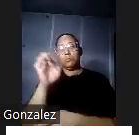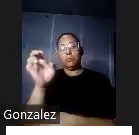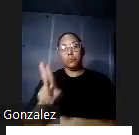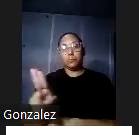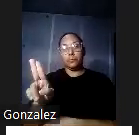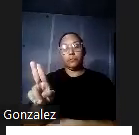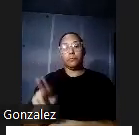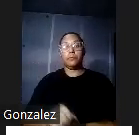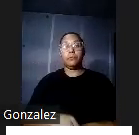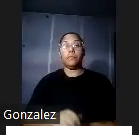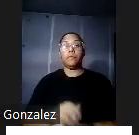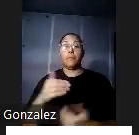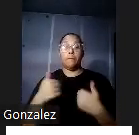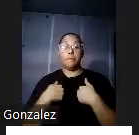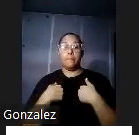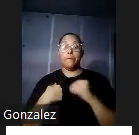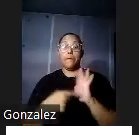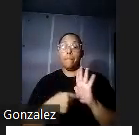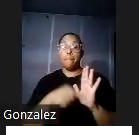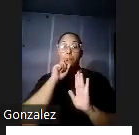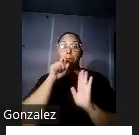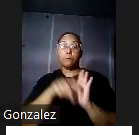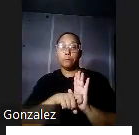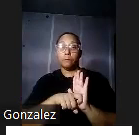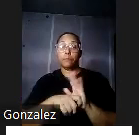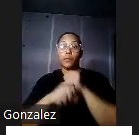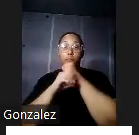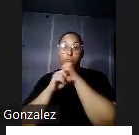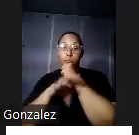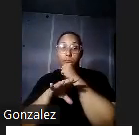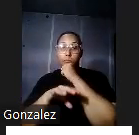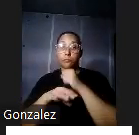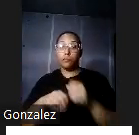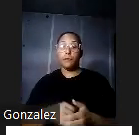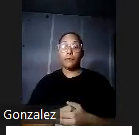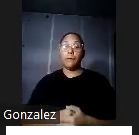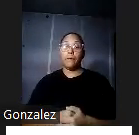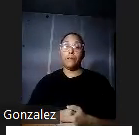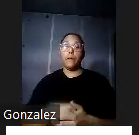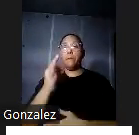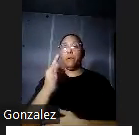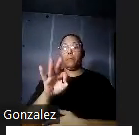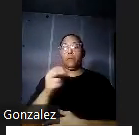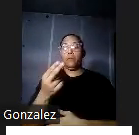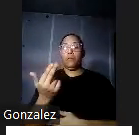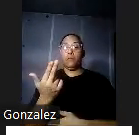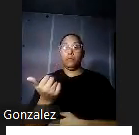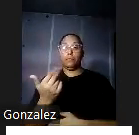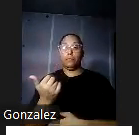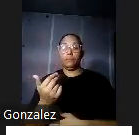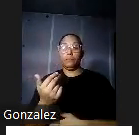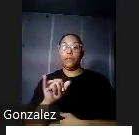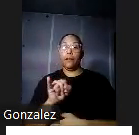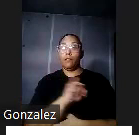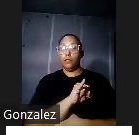y aquí tenemos unas fotos que se publicaron en el Puerto Rico ilustrado de octubre en 1913 la de la izquierda al